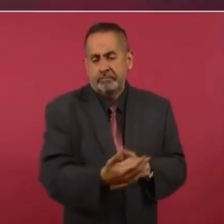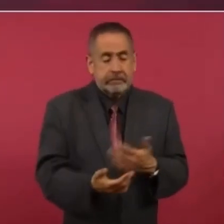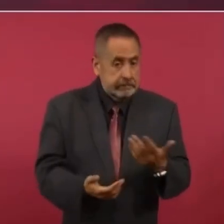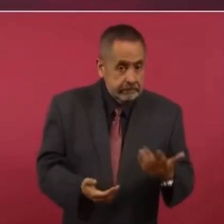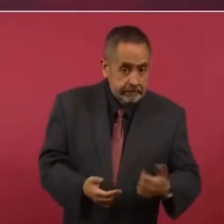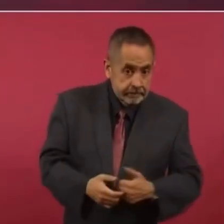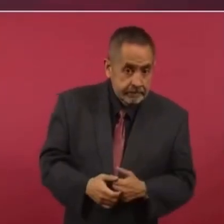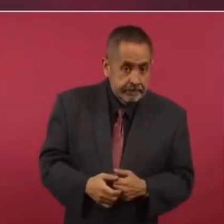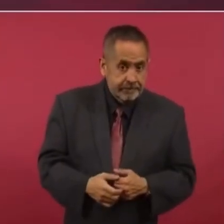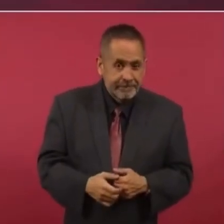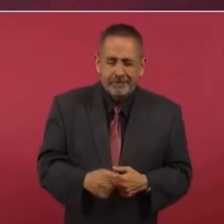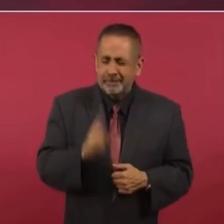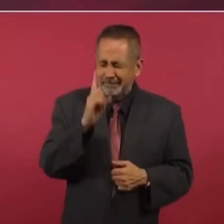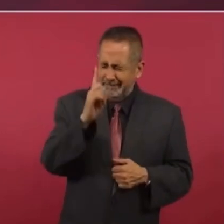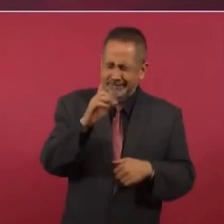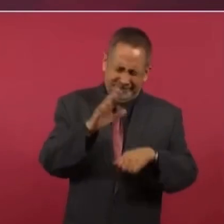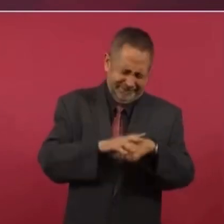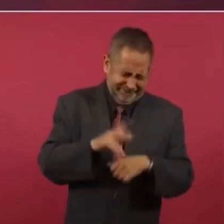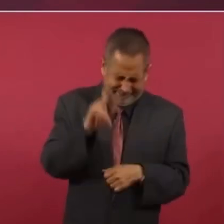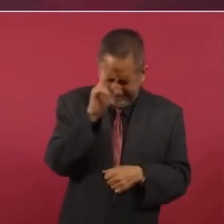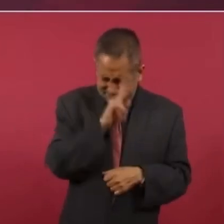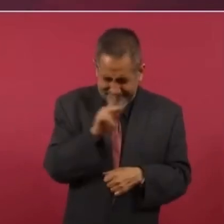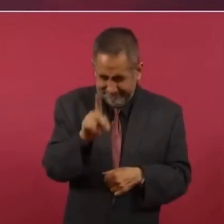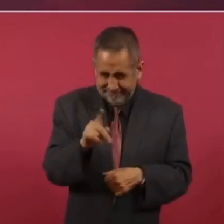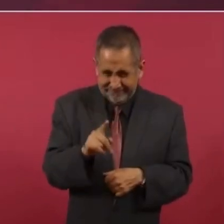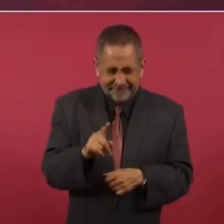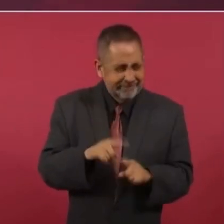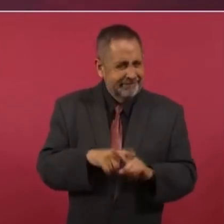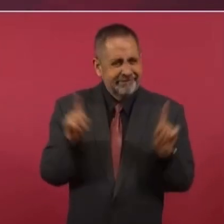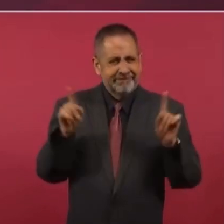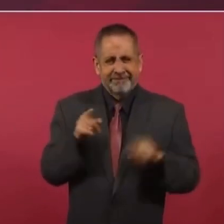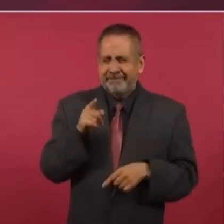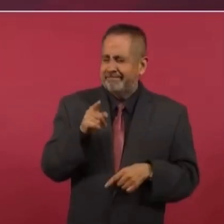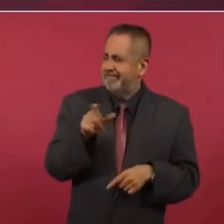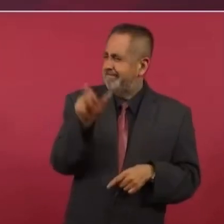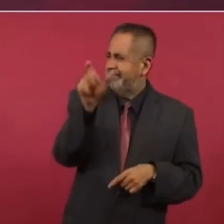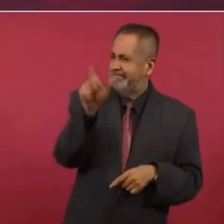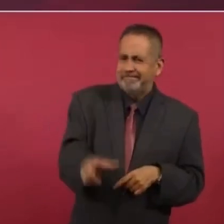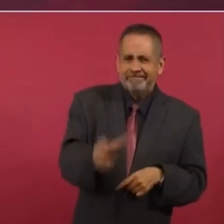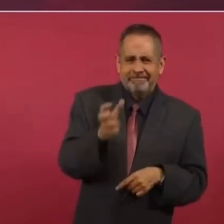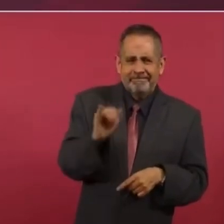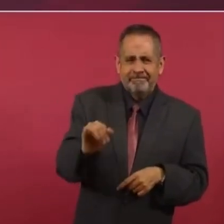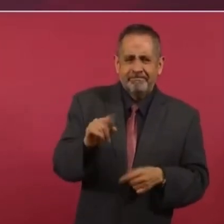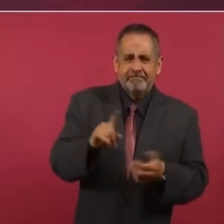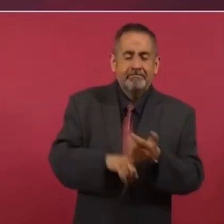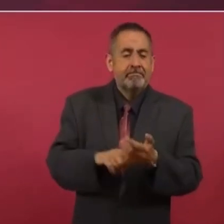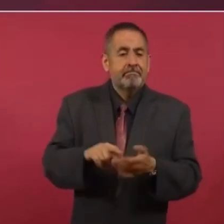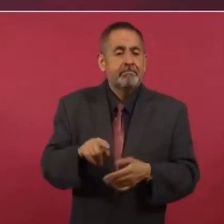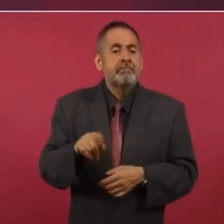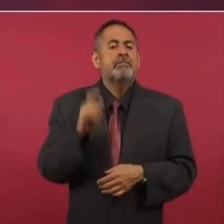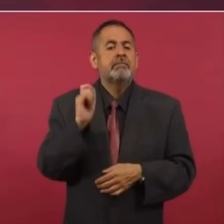Pero lo que más lo distingue es lo del Fodoproa.